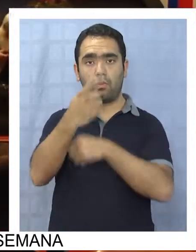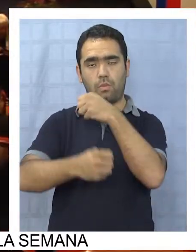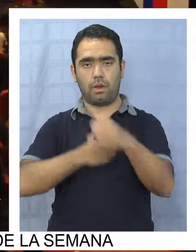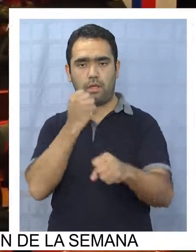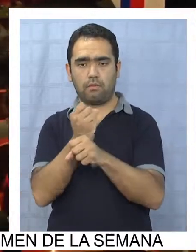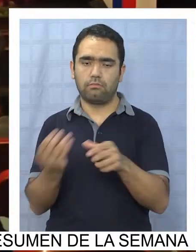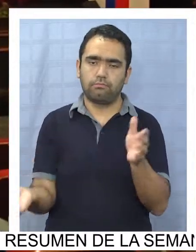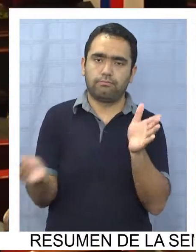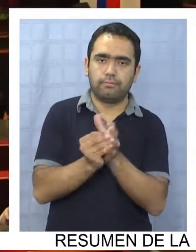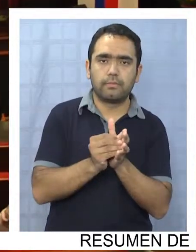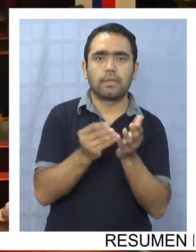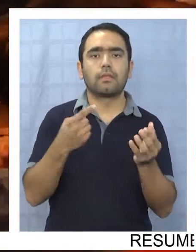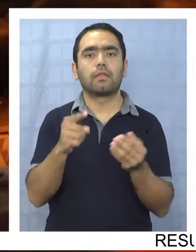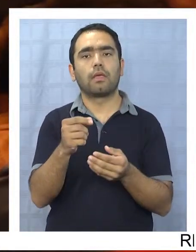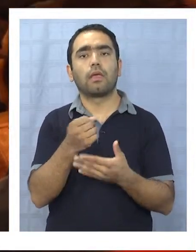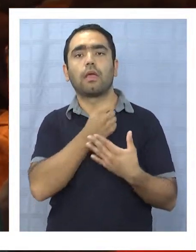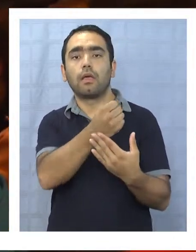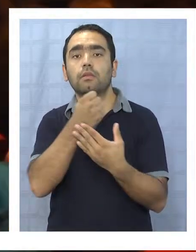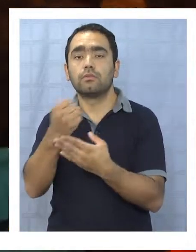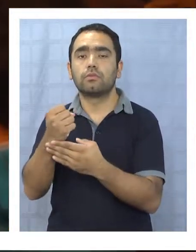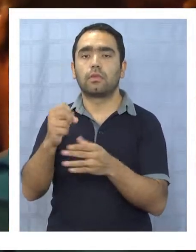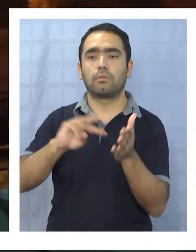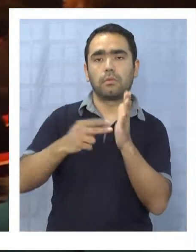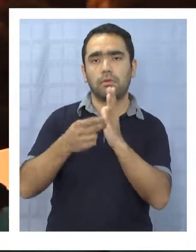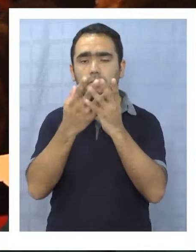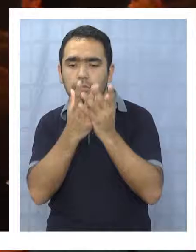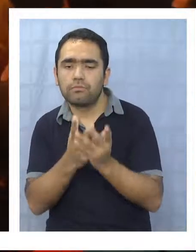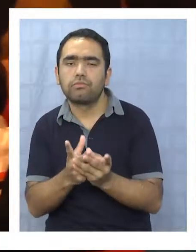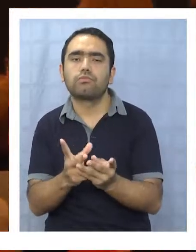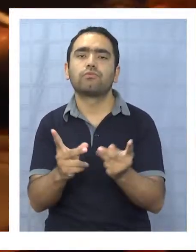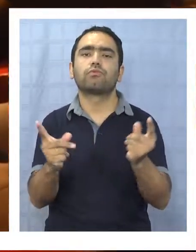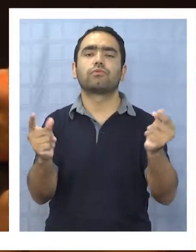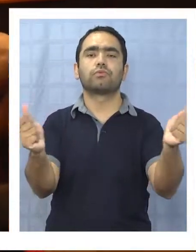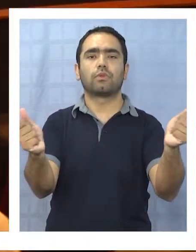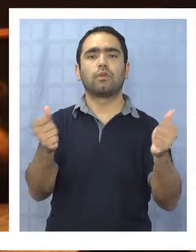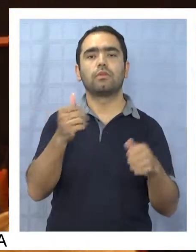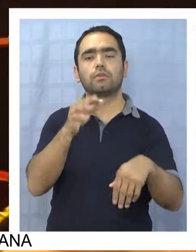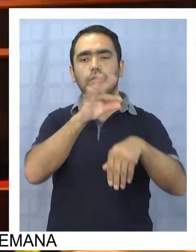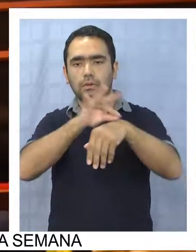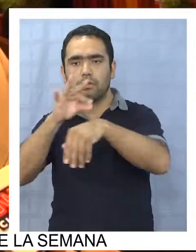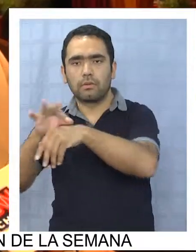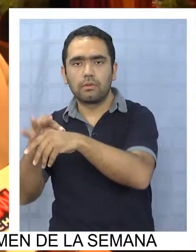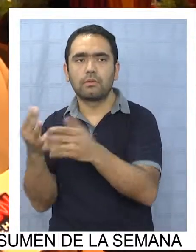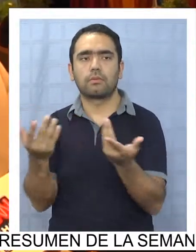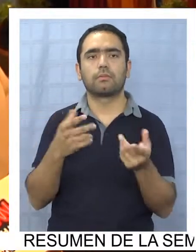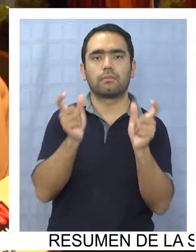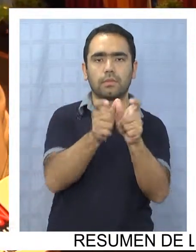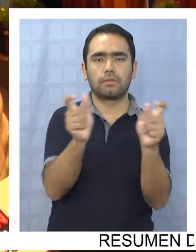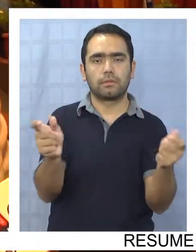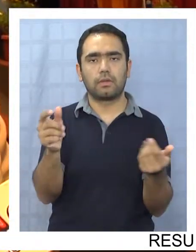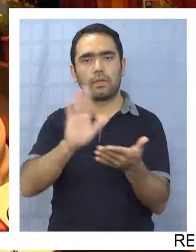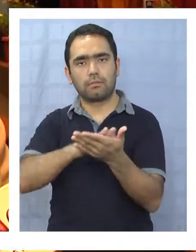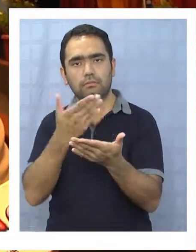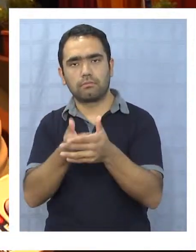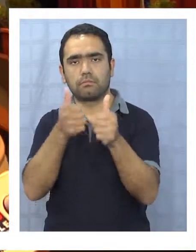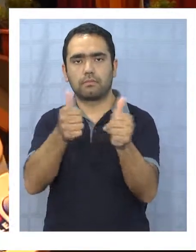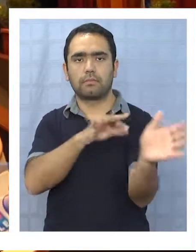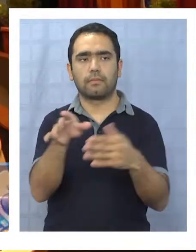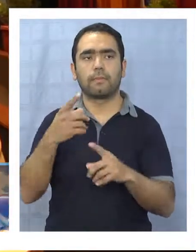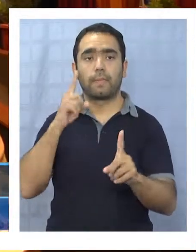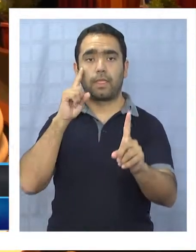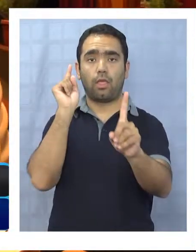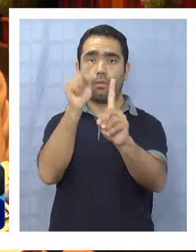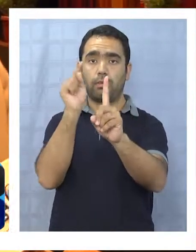que permite acudir y ayudar a solucionar las distintas necesidades médicas de la población. Tras grandes objetivos